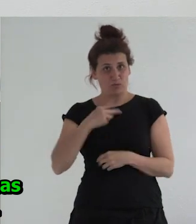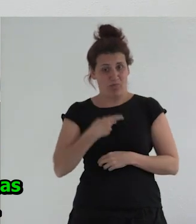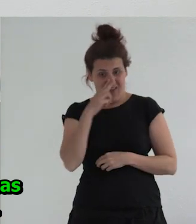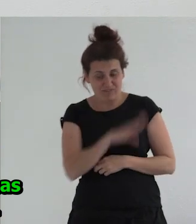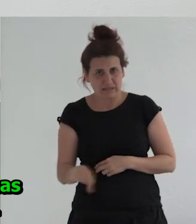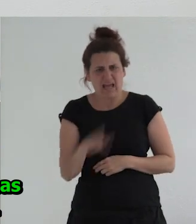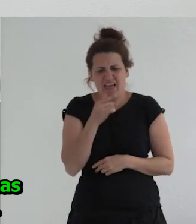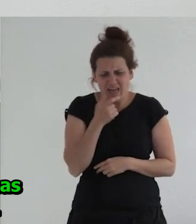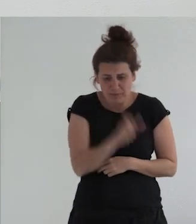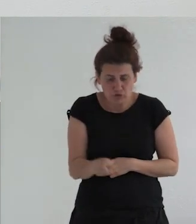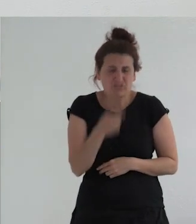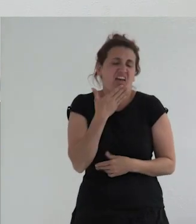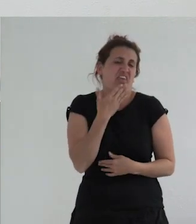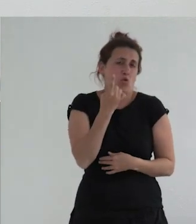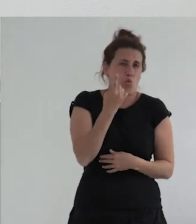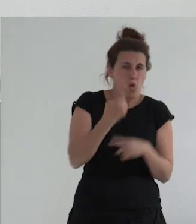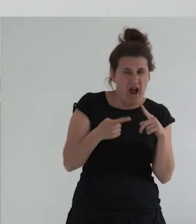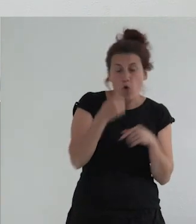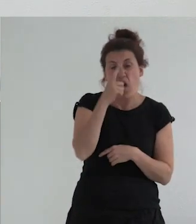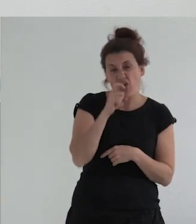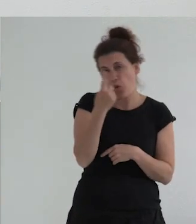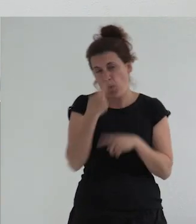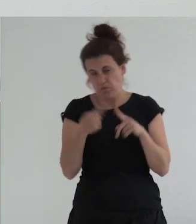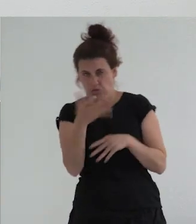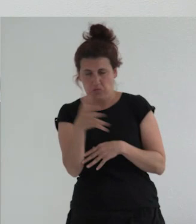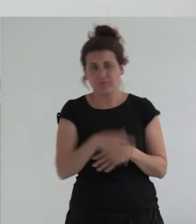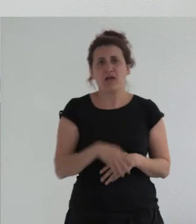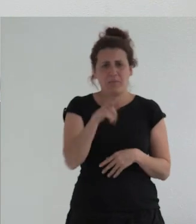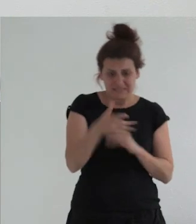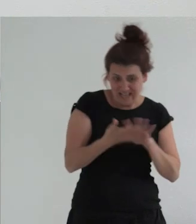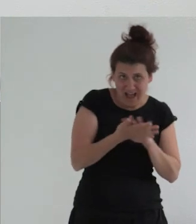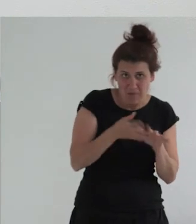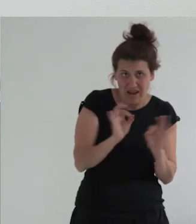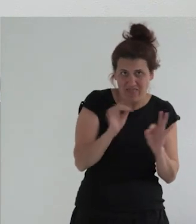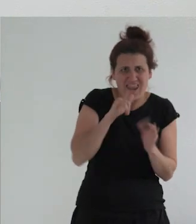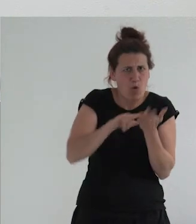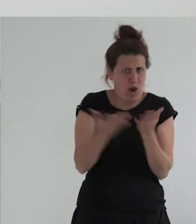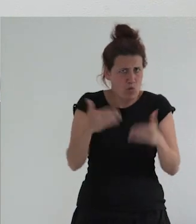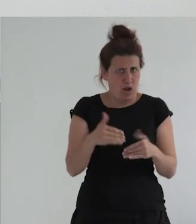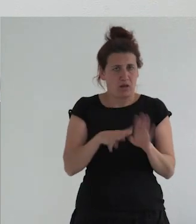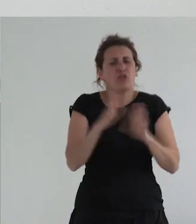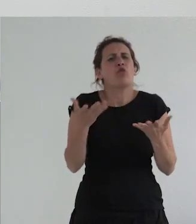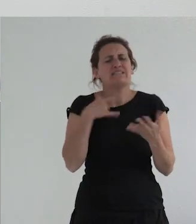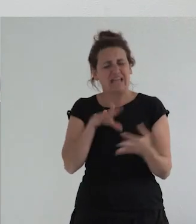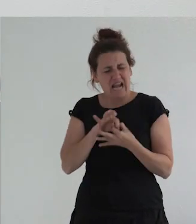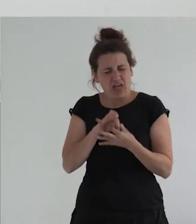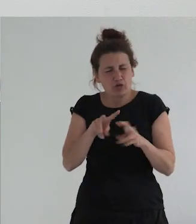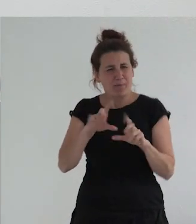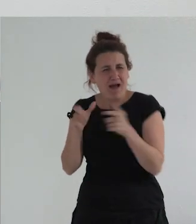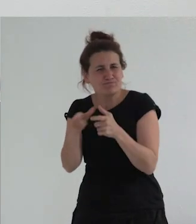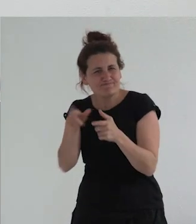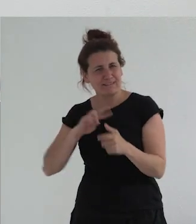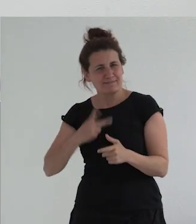tienen un año o un año y medio de vida esas personas no hablan no tienen lenguaje entonces ¿cómo es su relación con la categoría